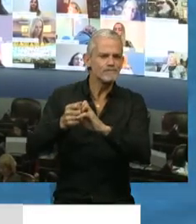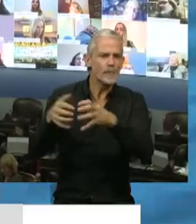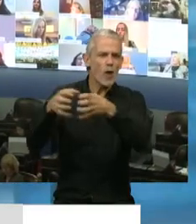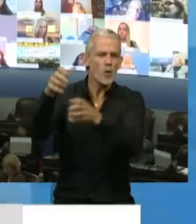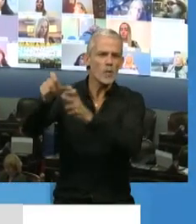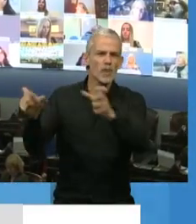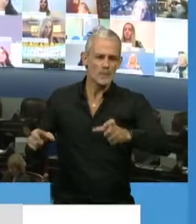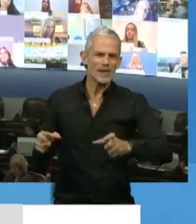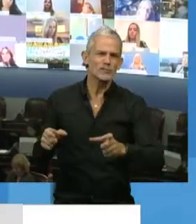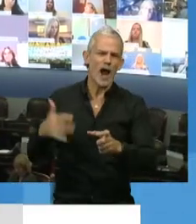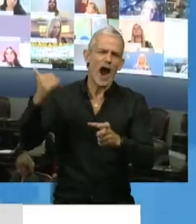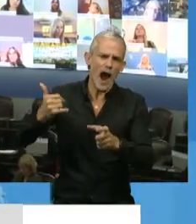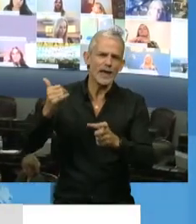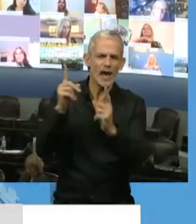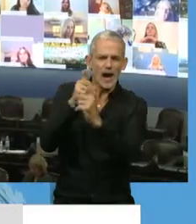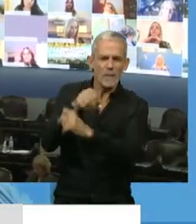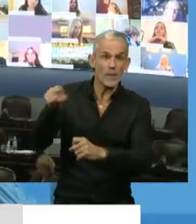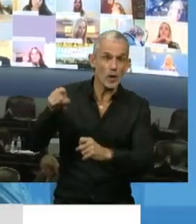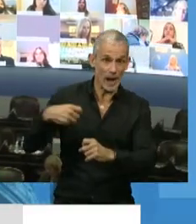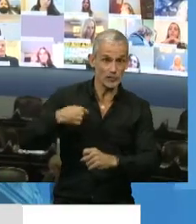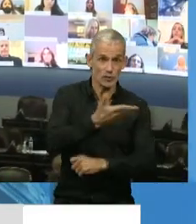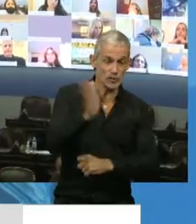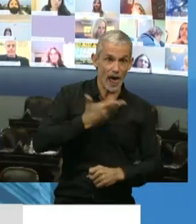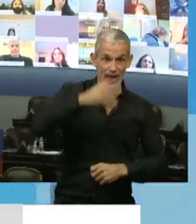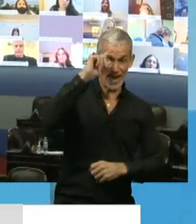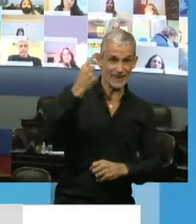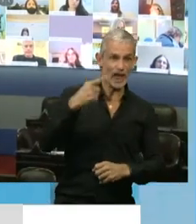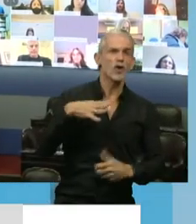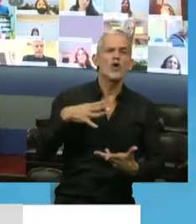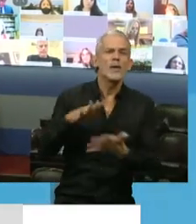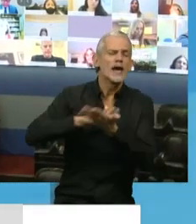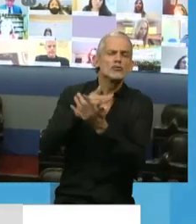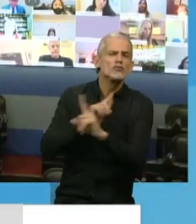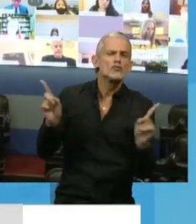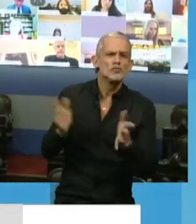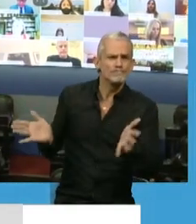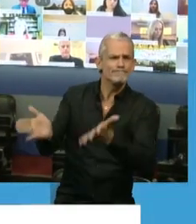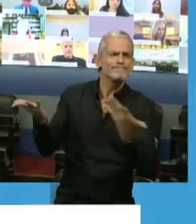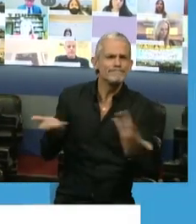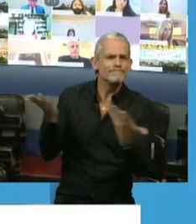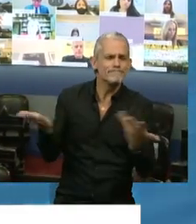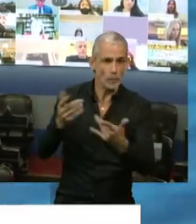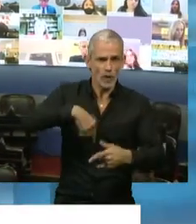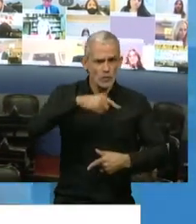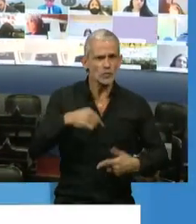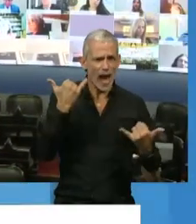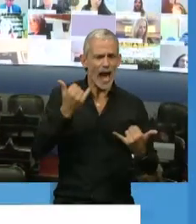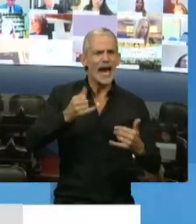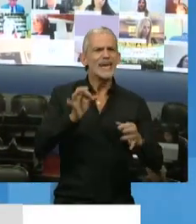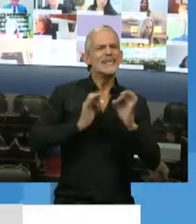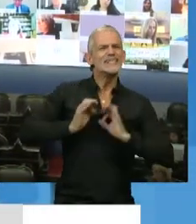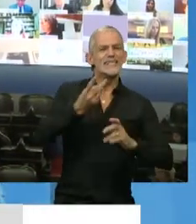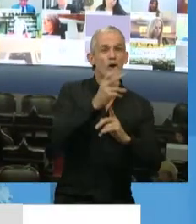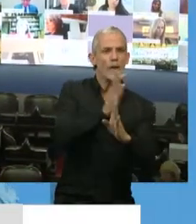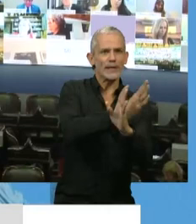que tienen que ver con aquellos problemas que la sociedad y el Estado todavía no supieron cómo resolver. Nosotros salimos del siglo XX y